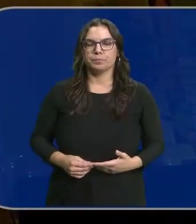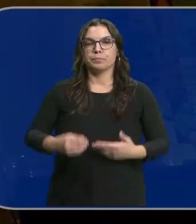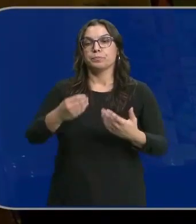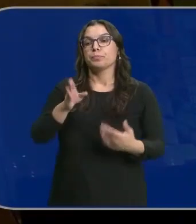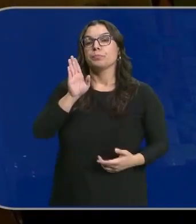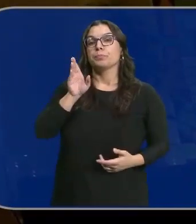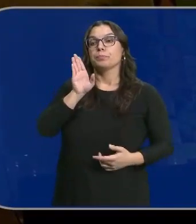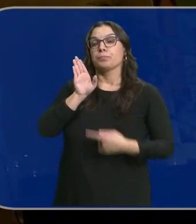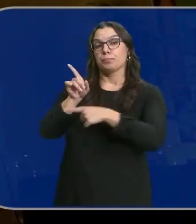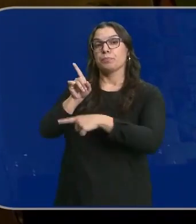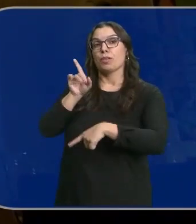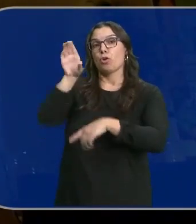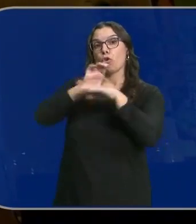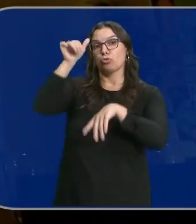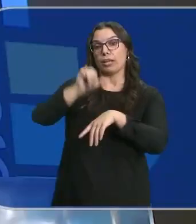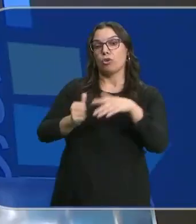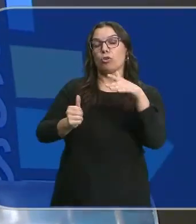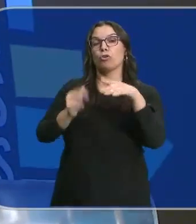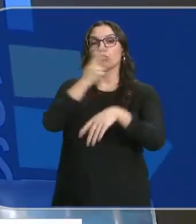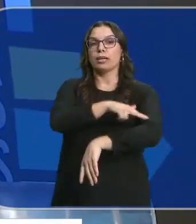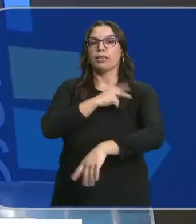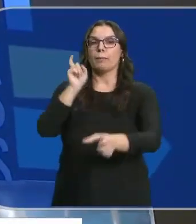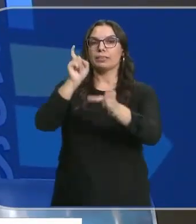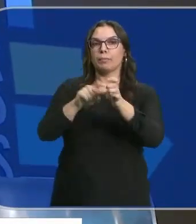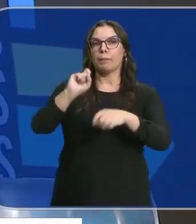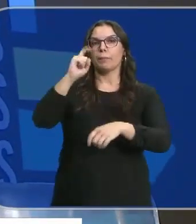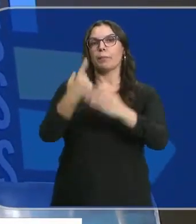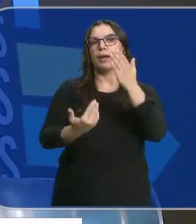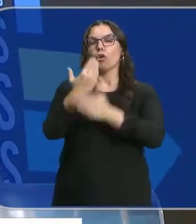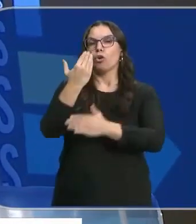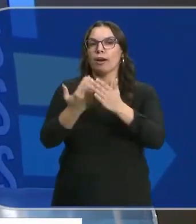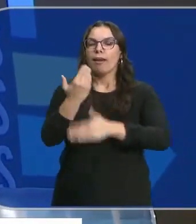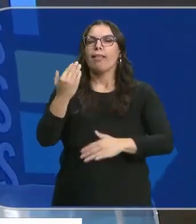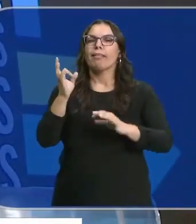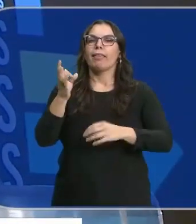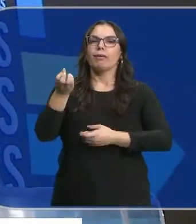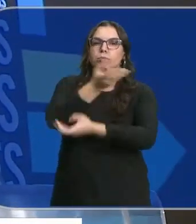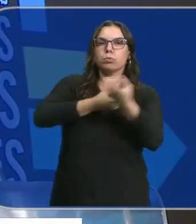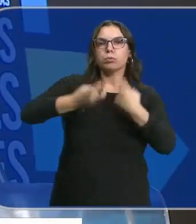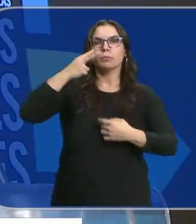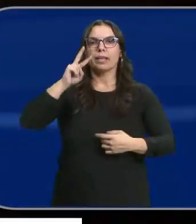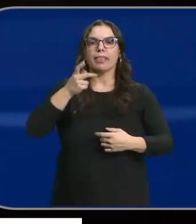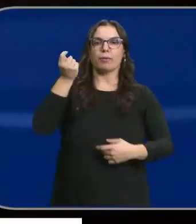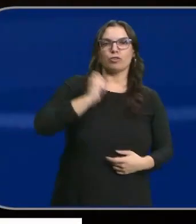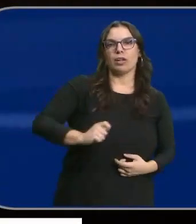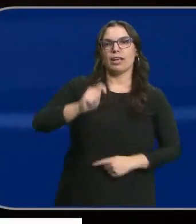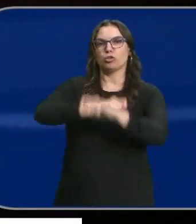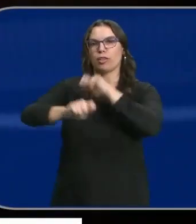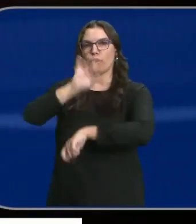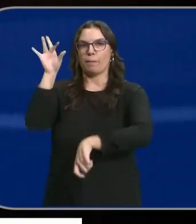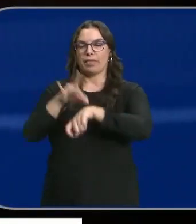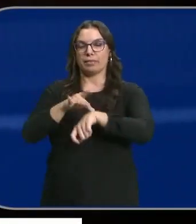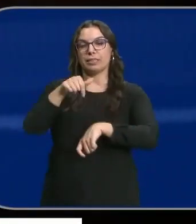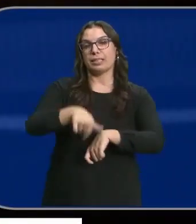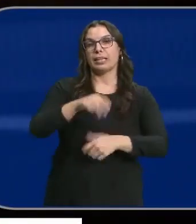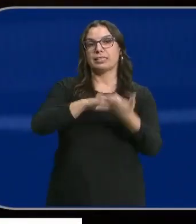Declaraciones que realizaba el consejero de Sanidad en la primera jornada de intercambio de experiencias entre profesionales y asociaciones de pacientes. En Castilla y León